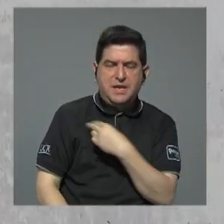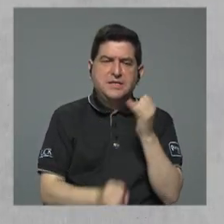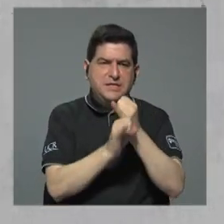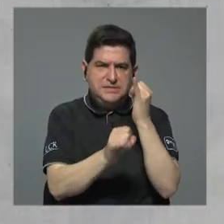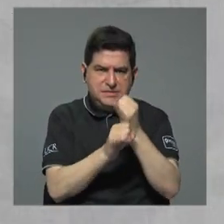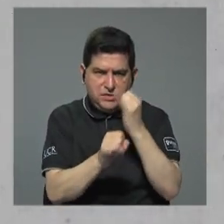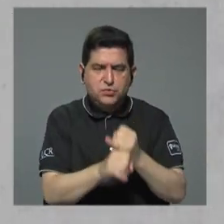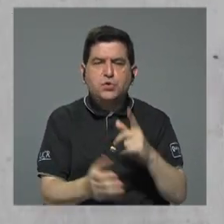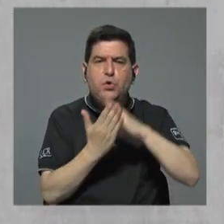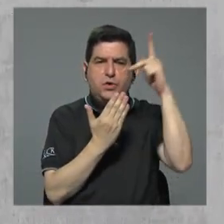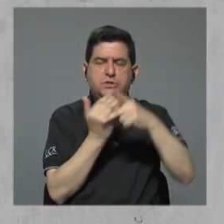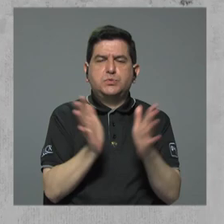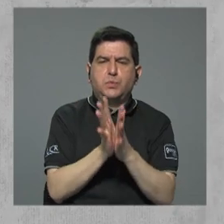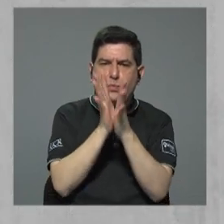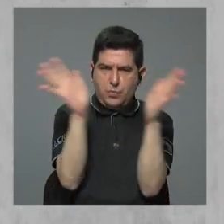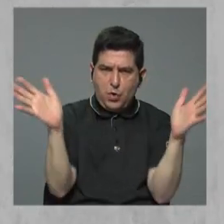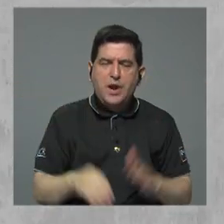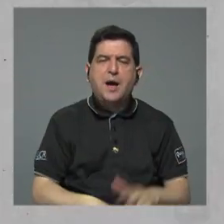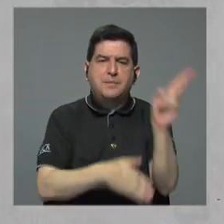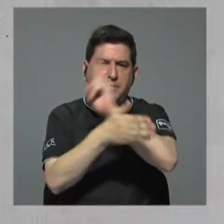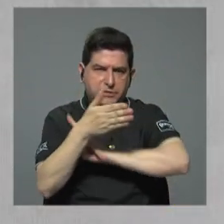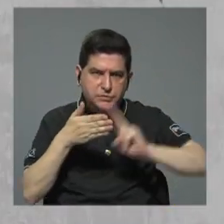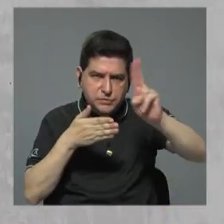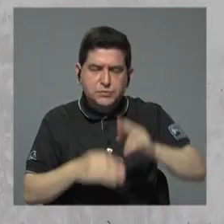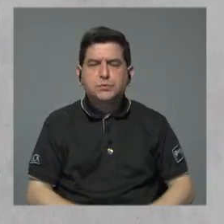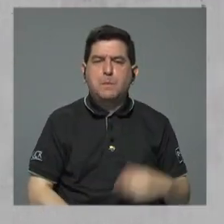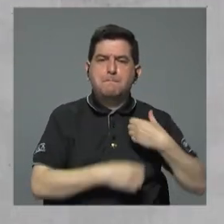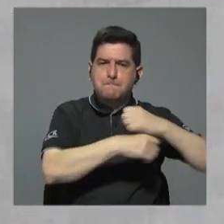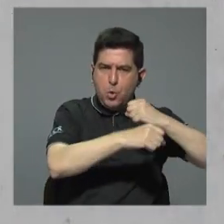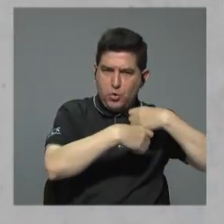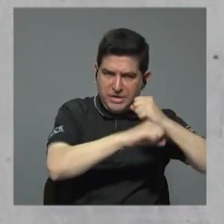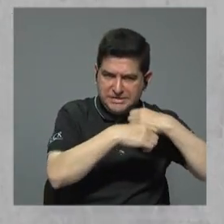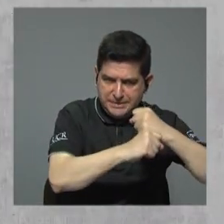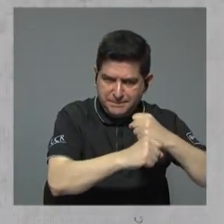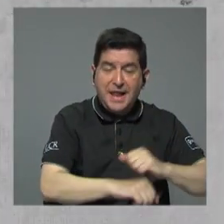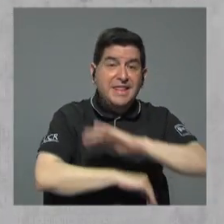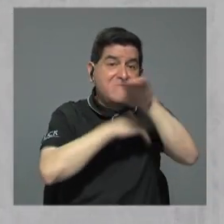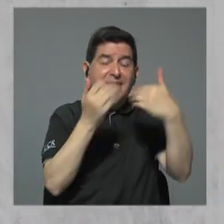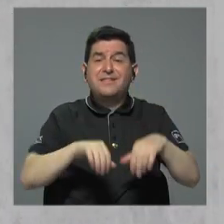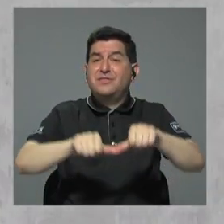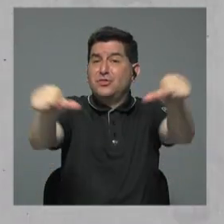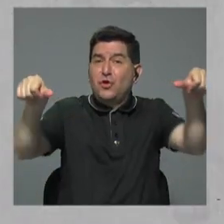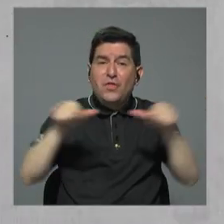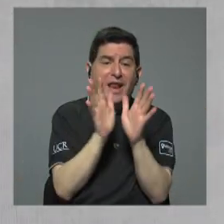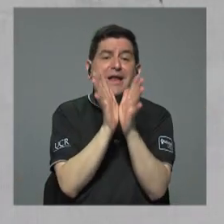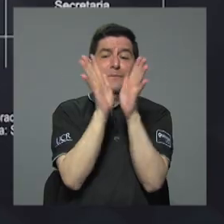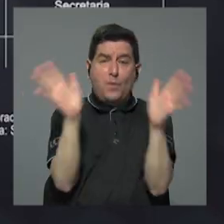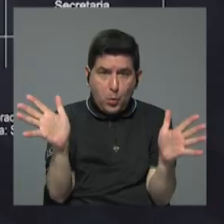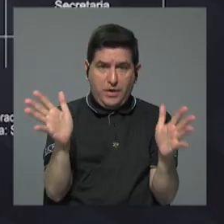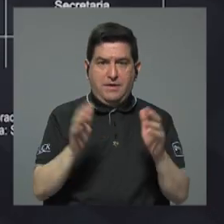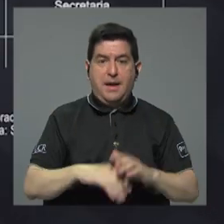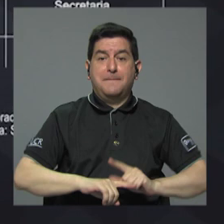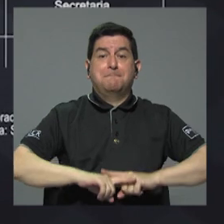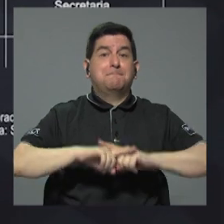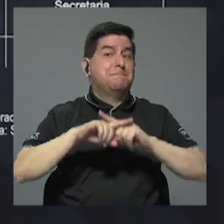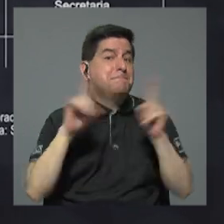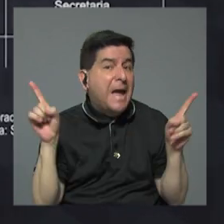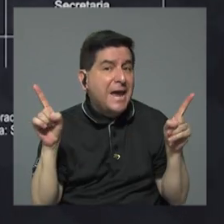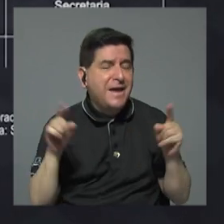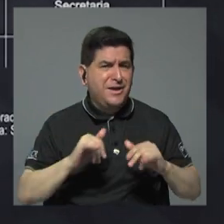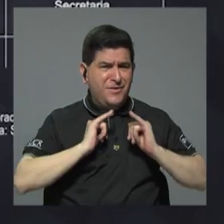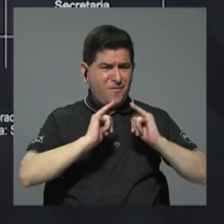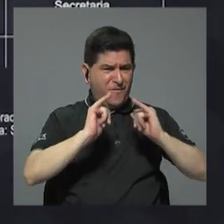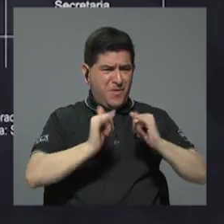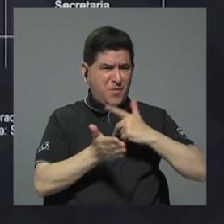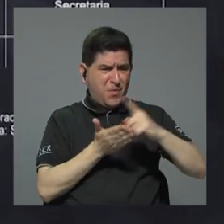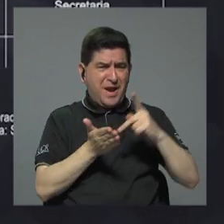instituciones, programas públicos, universidades, municipalidades todo el sector público Pero, estandarizar